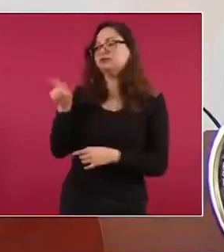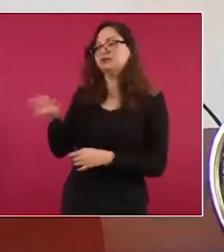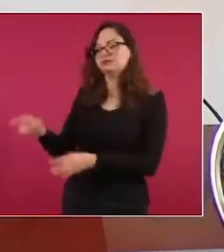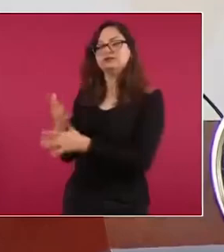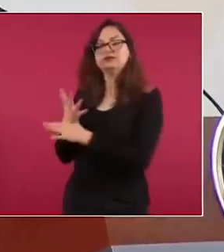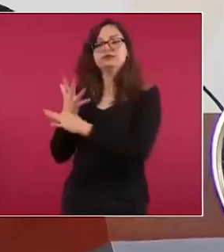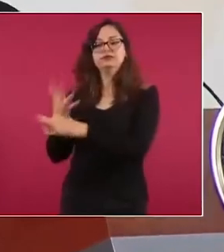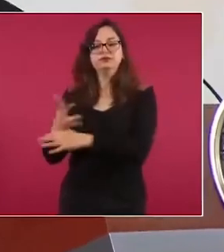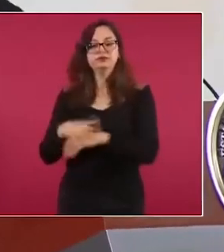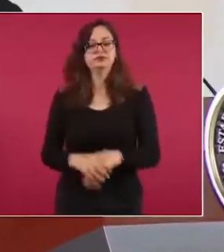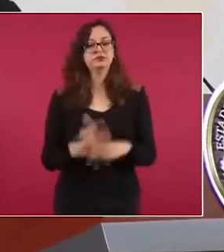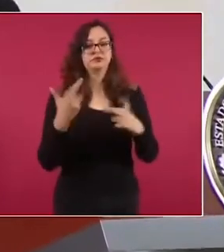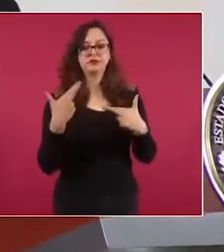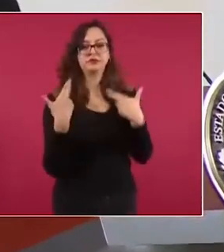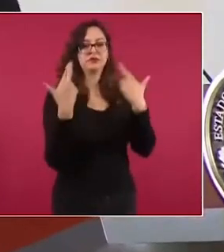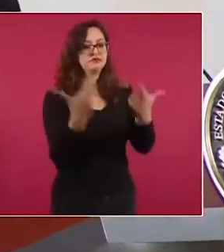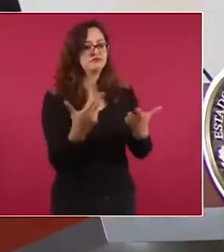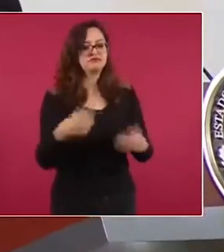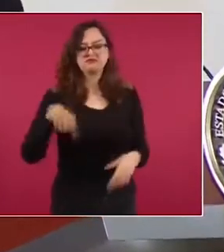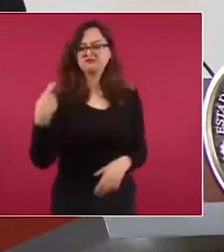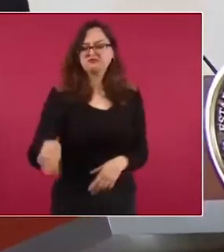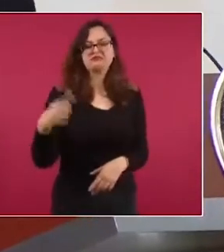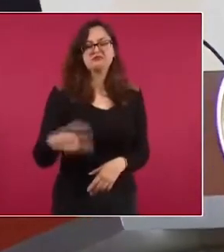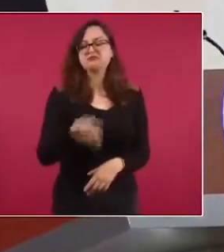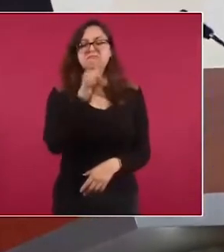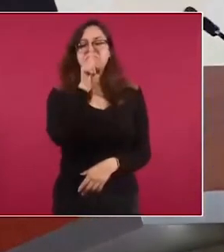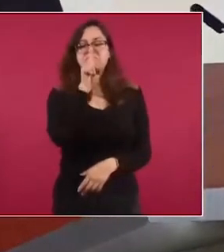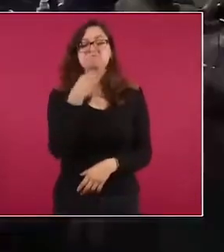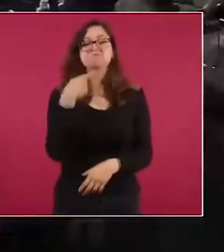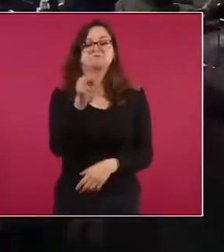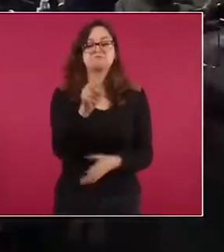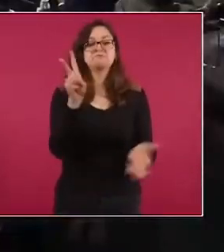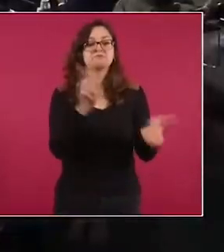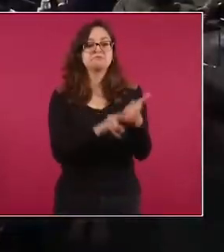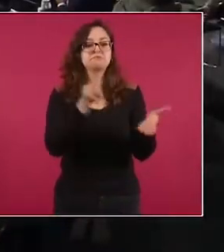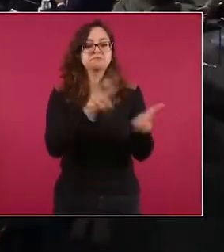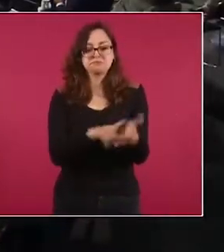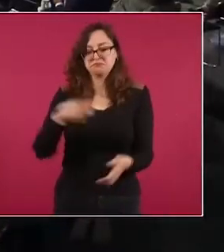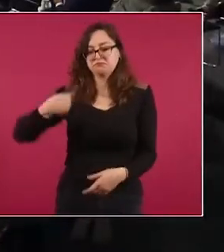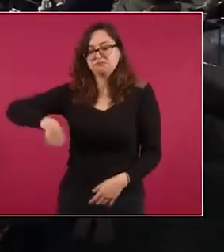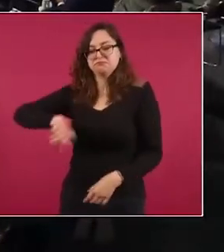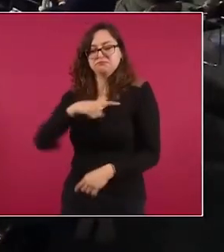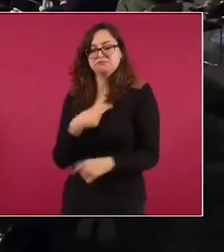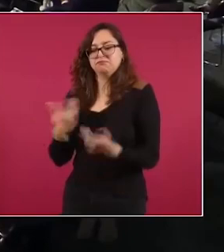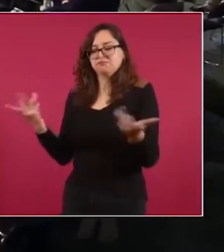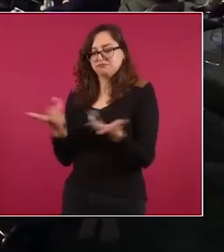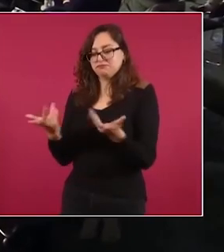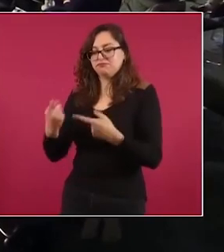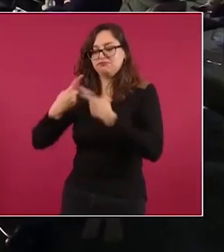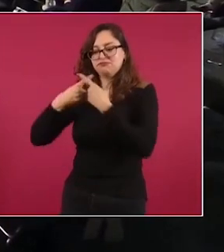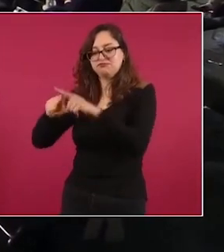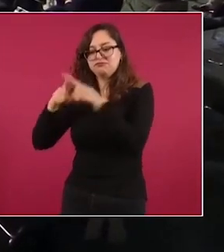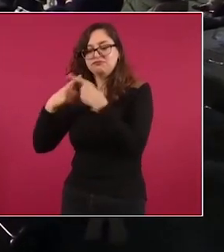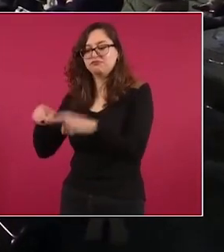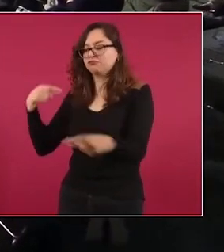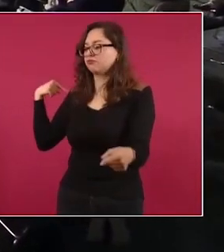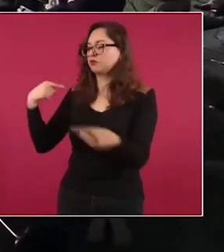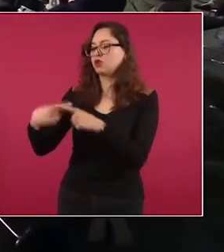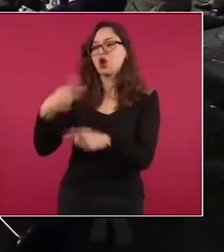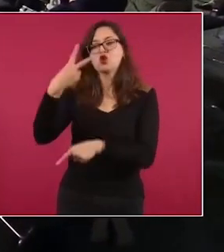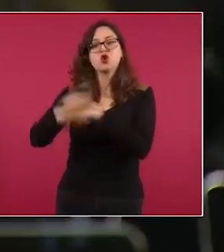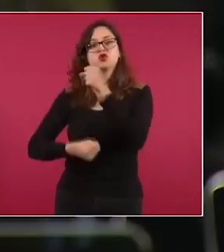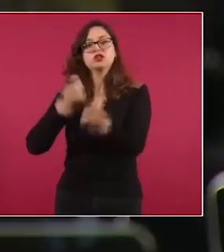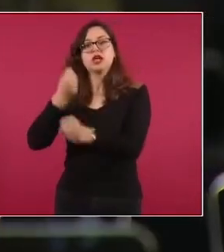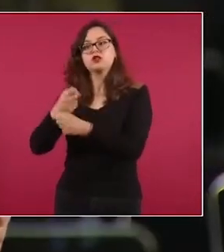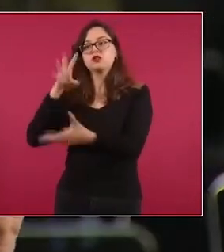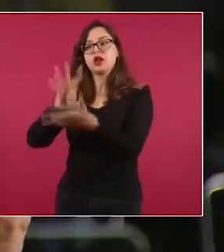enviamos no es costoso pero sí valioso es una maca de las muchas que aprendimos a tejer en el penal durante casi dos años de